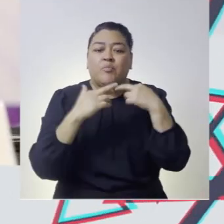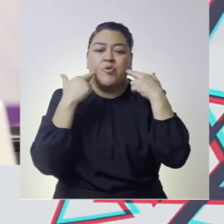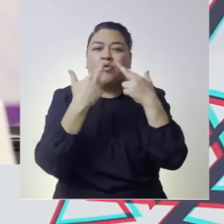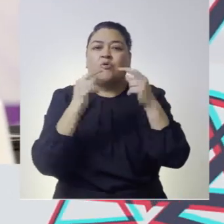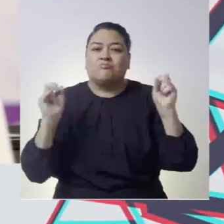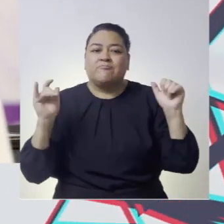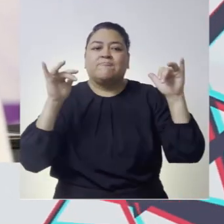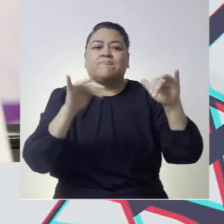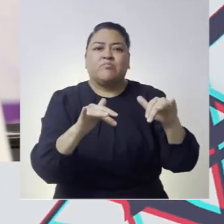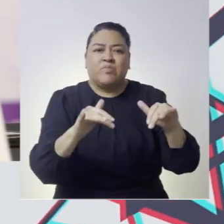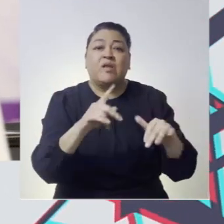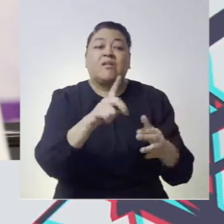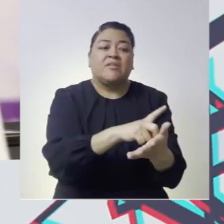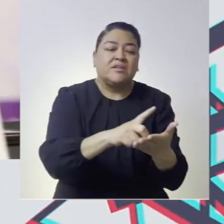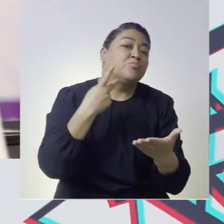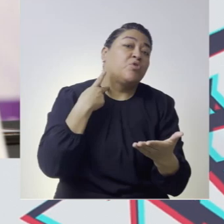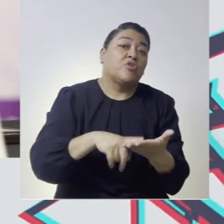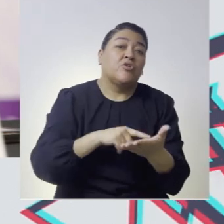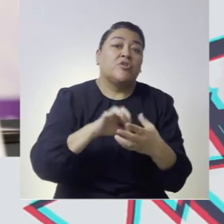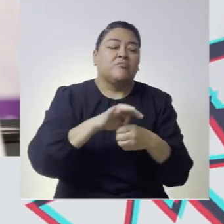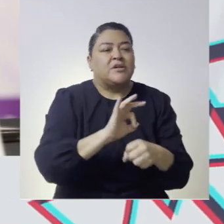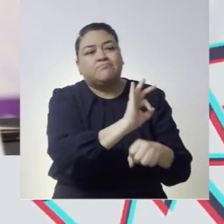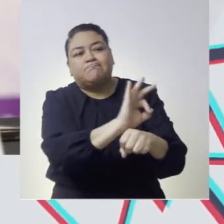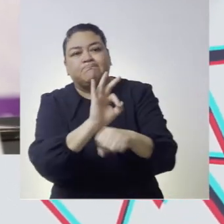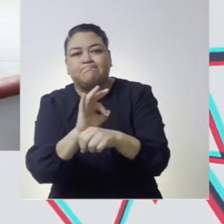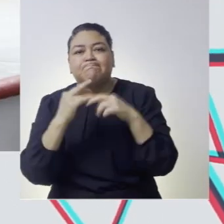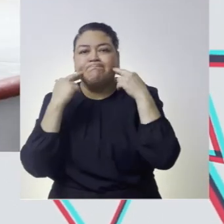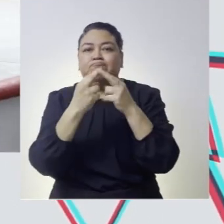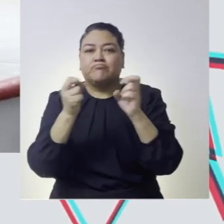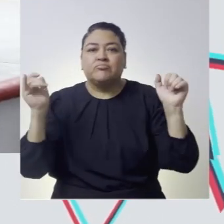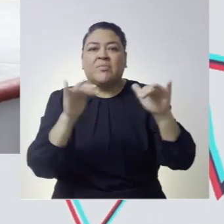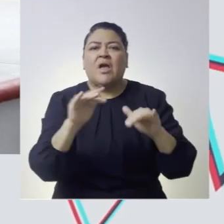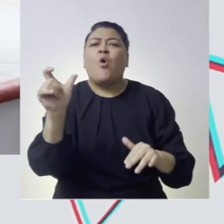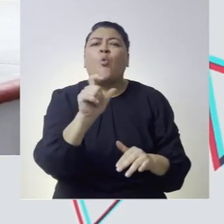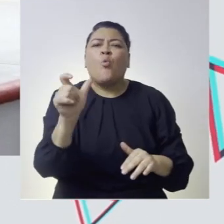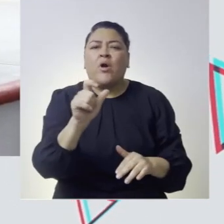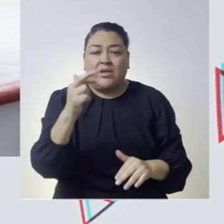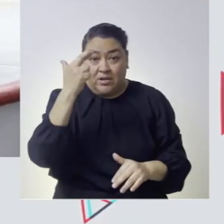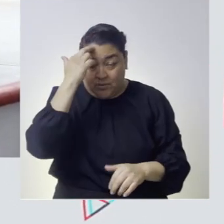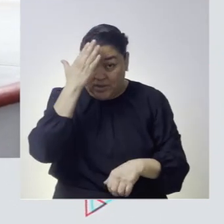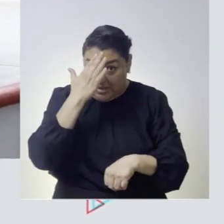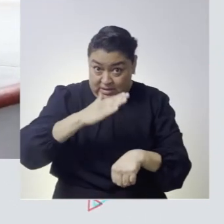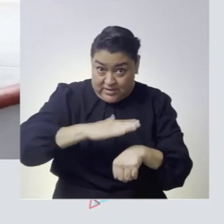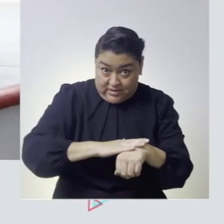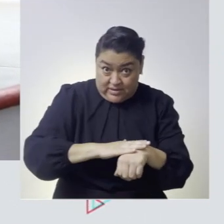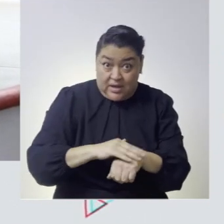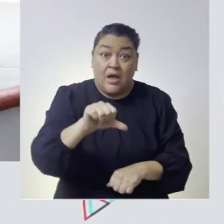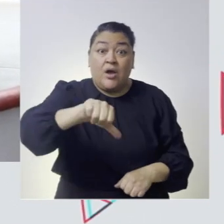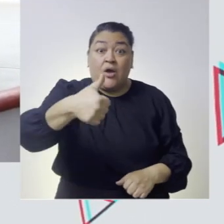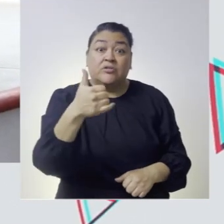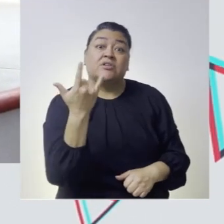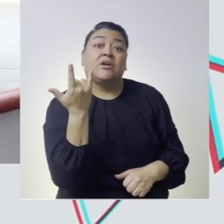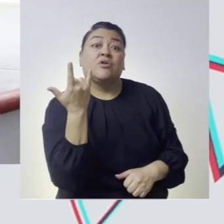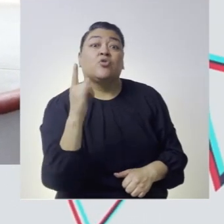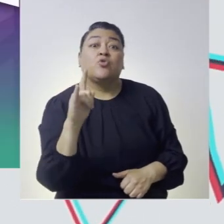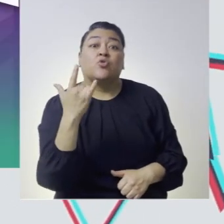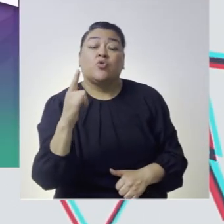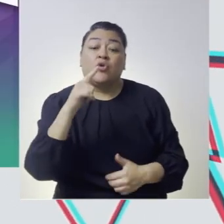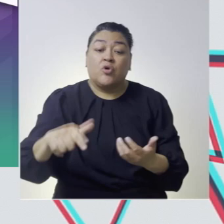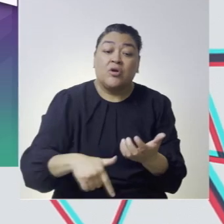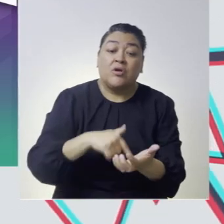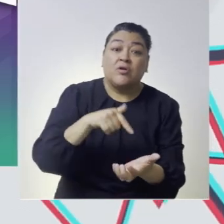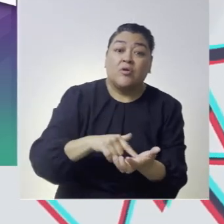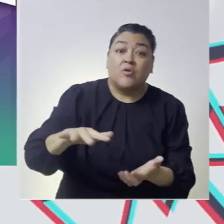las jornadas para la defensa de los derechos político electorales el primero de los encuentros tome nota será el 11 de julio